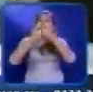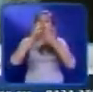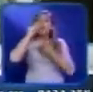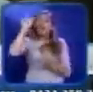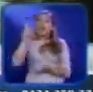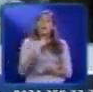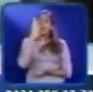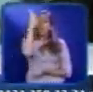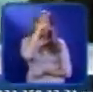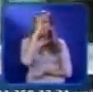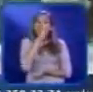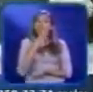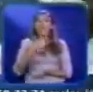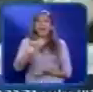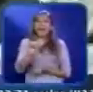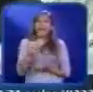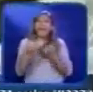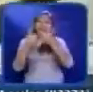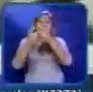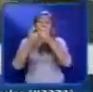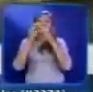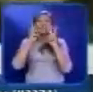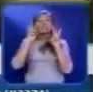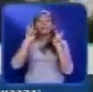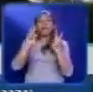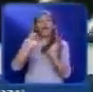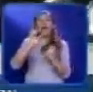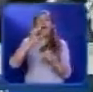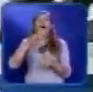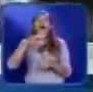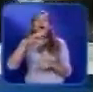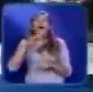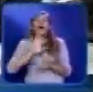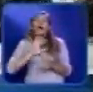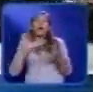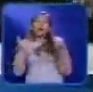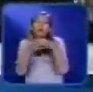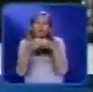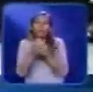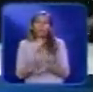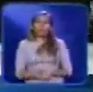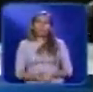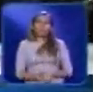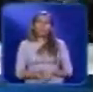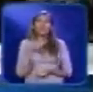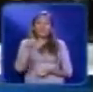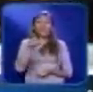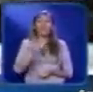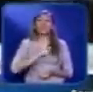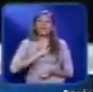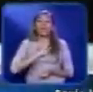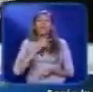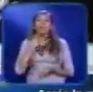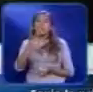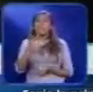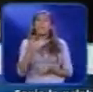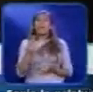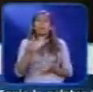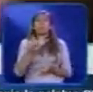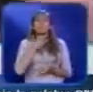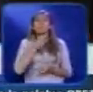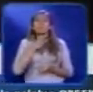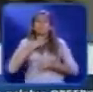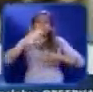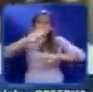con quien sostiene una relación mística judía En su página web Madonna manifestó sentirse muy contenta de regresar a dicha